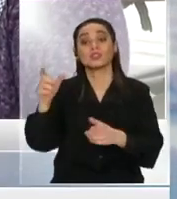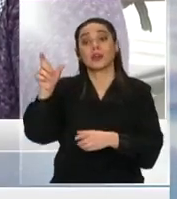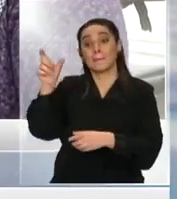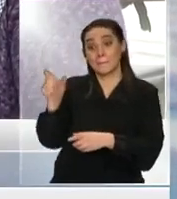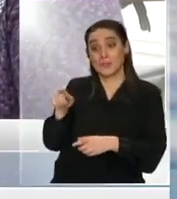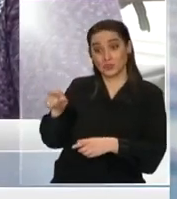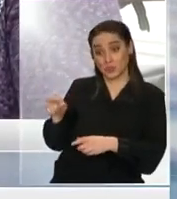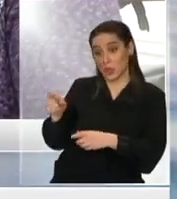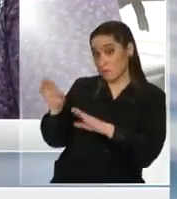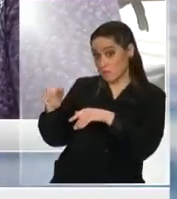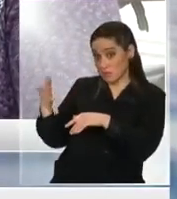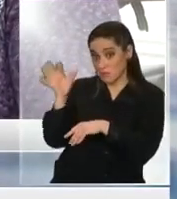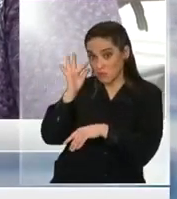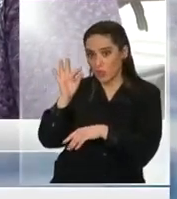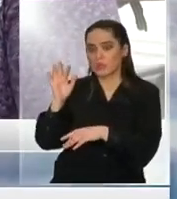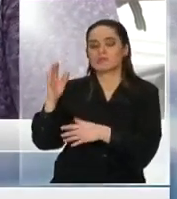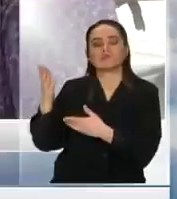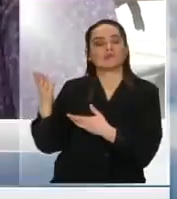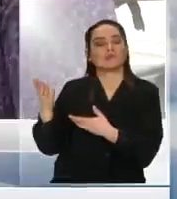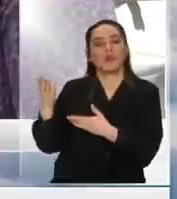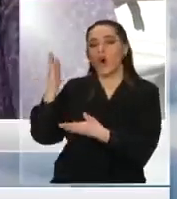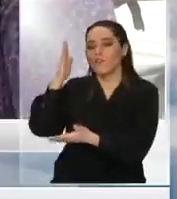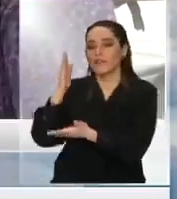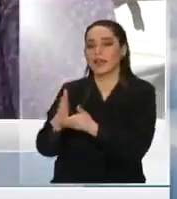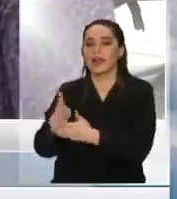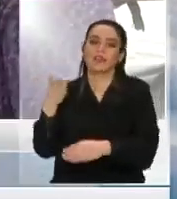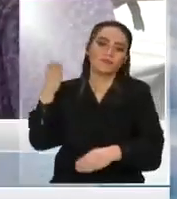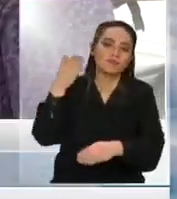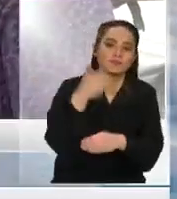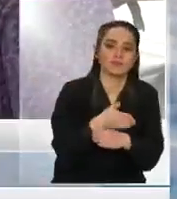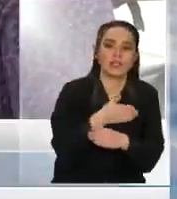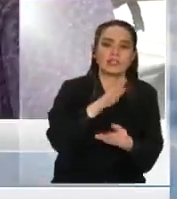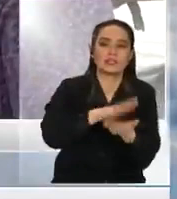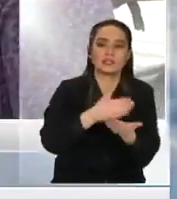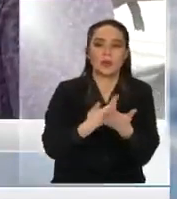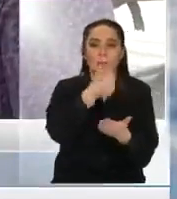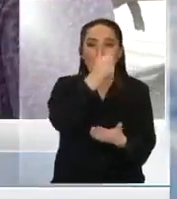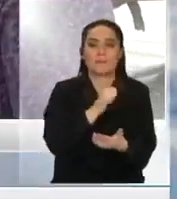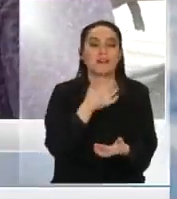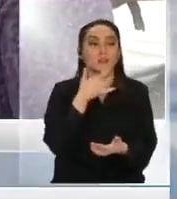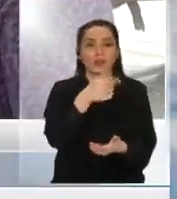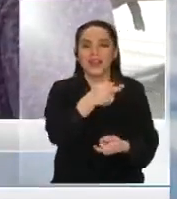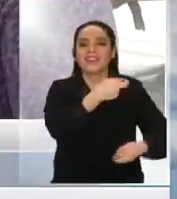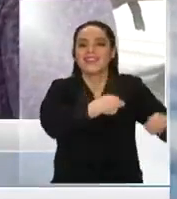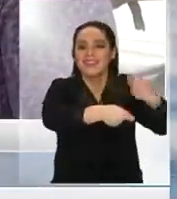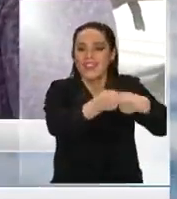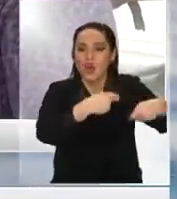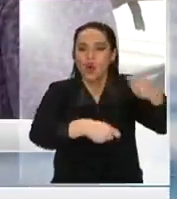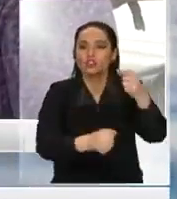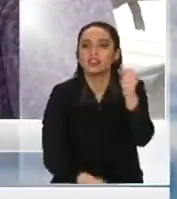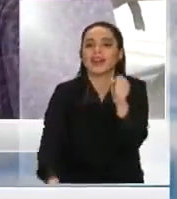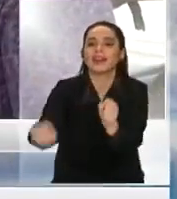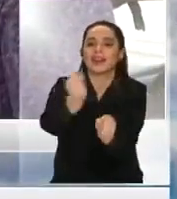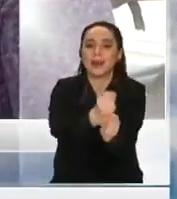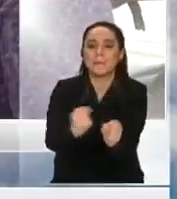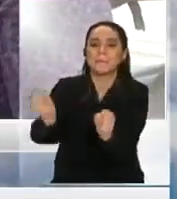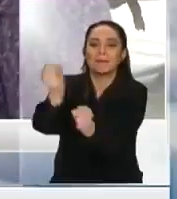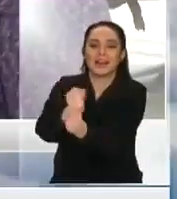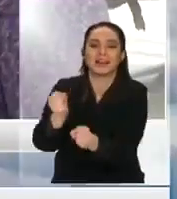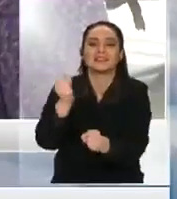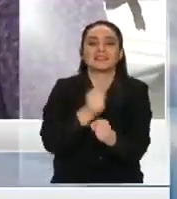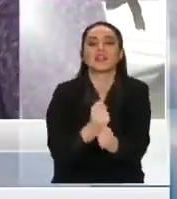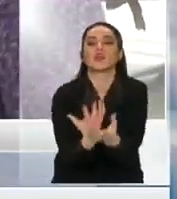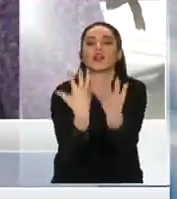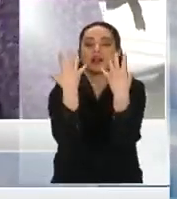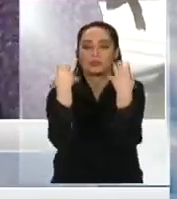María Teresa a ir a atenderse al sector privado porque ahí hay unidades de negocio que han ido reemplazando en los últimos 30 años la